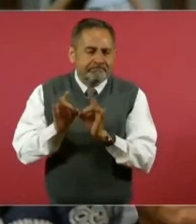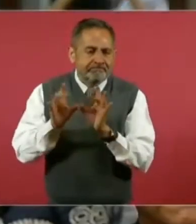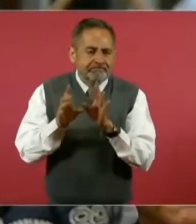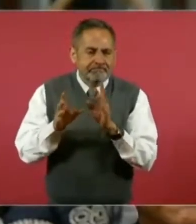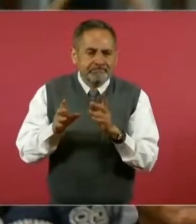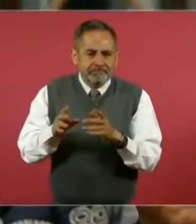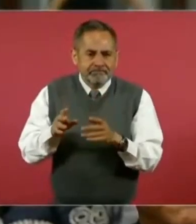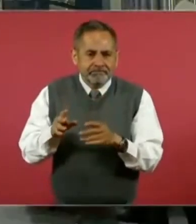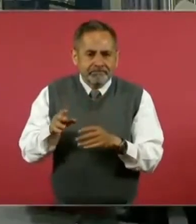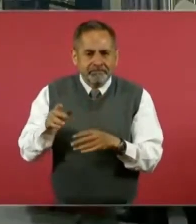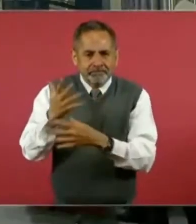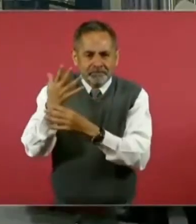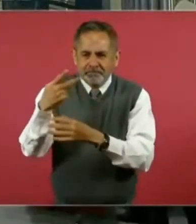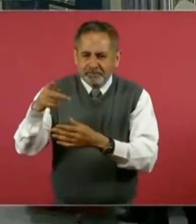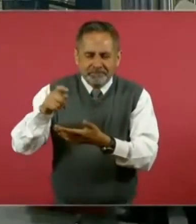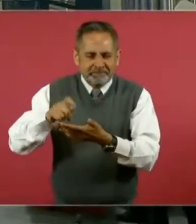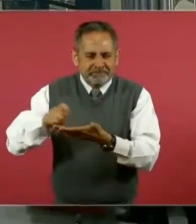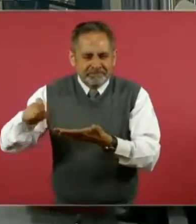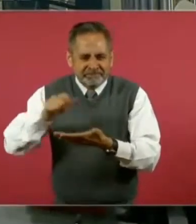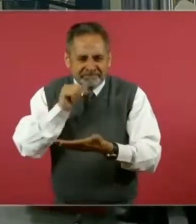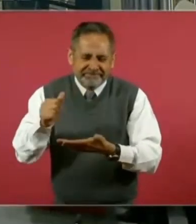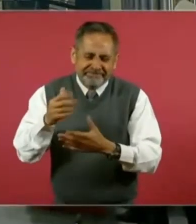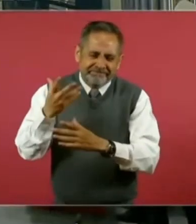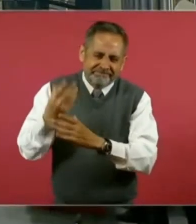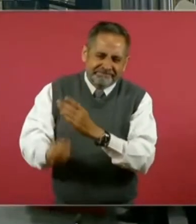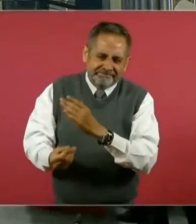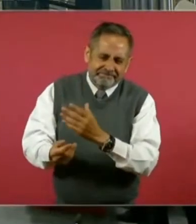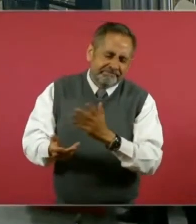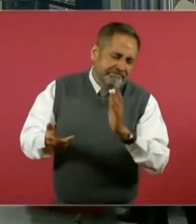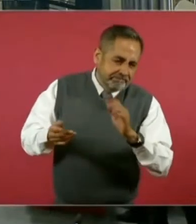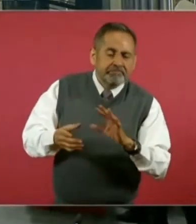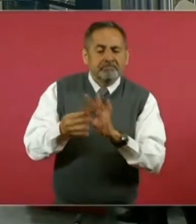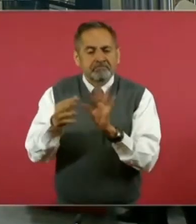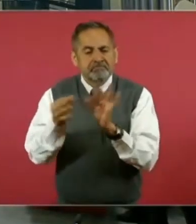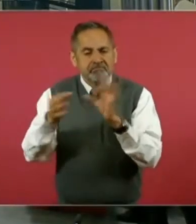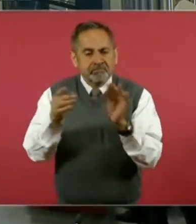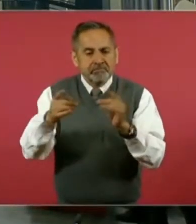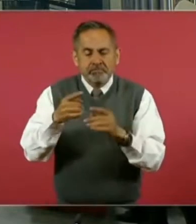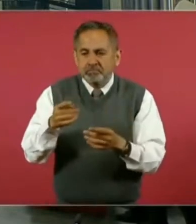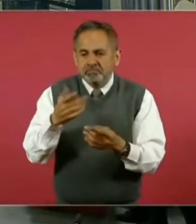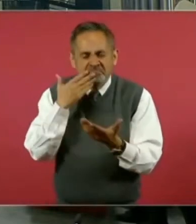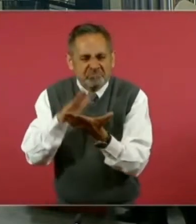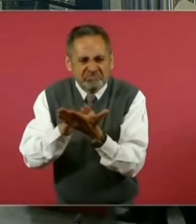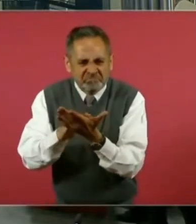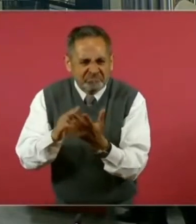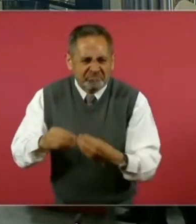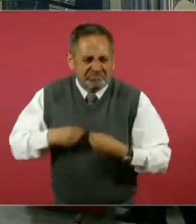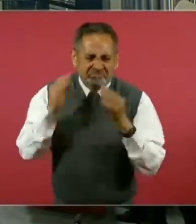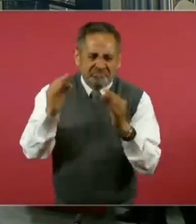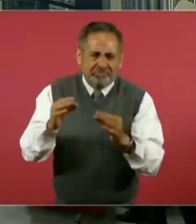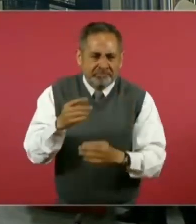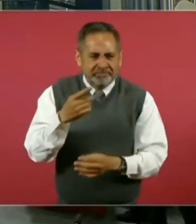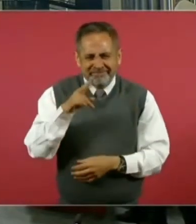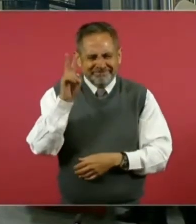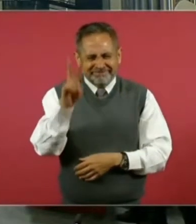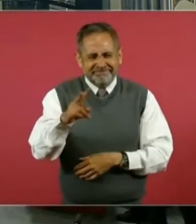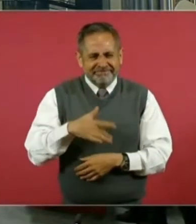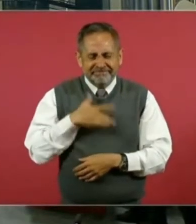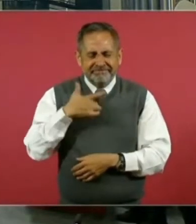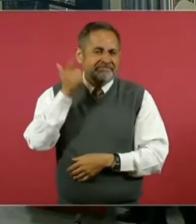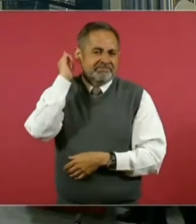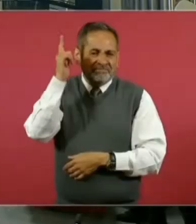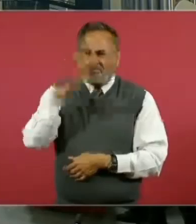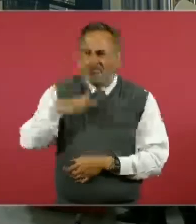narrado con su pluma, pero muchos lo han contado y especialmente vivido. Y eso sin duda es sentir la esperanza